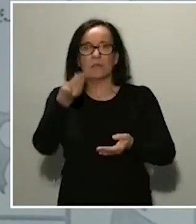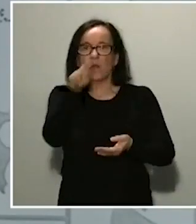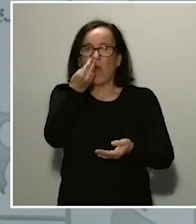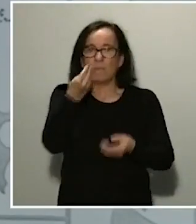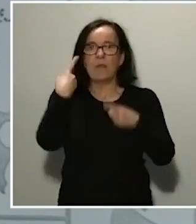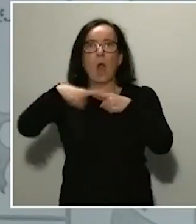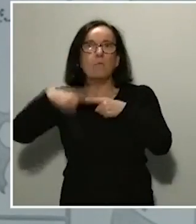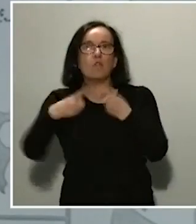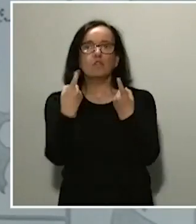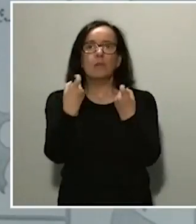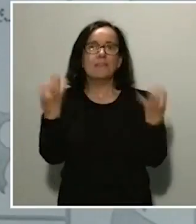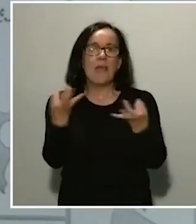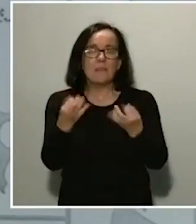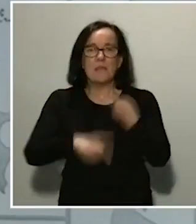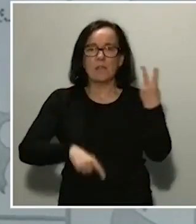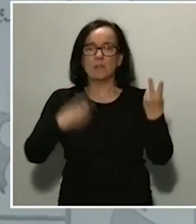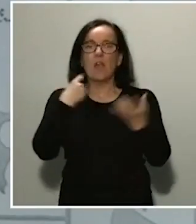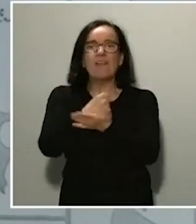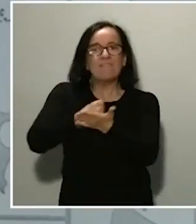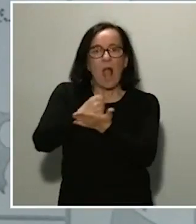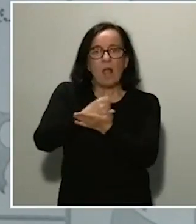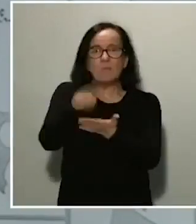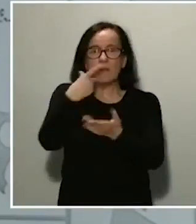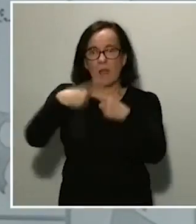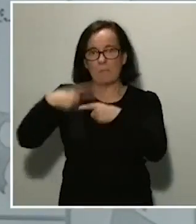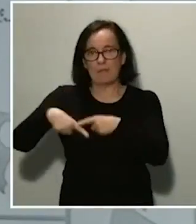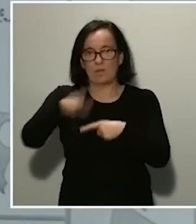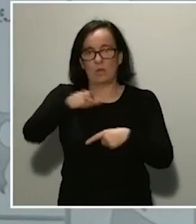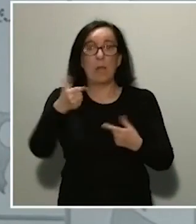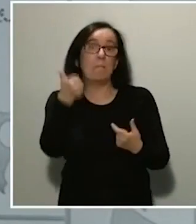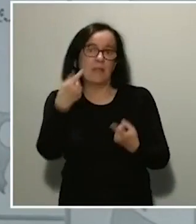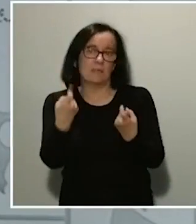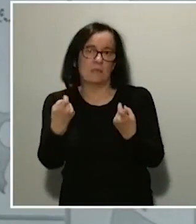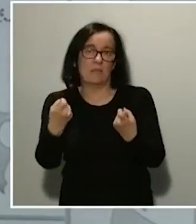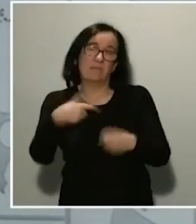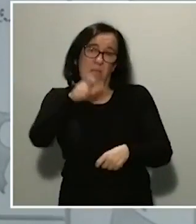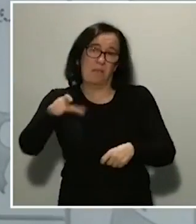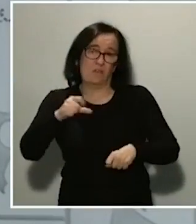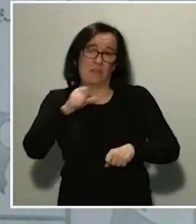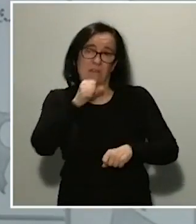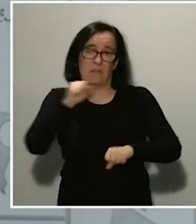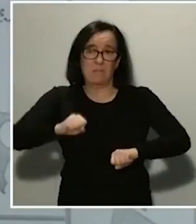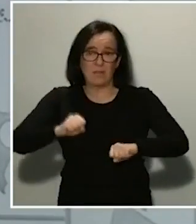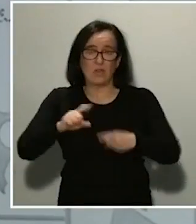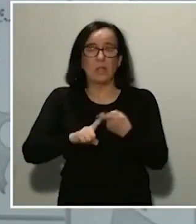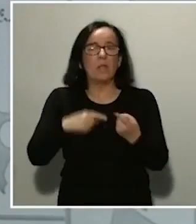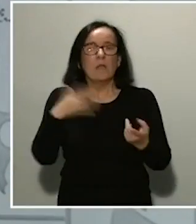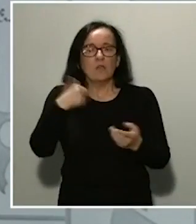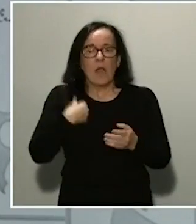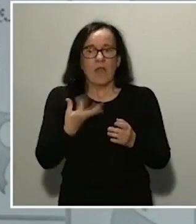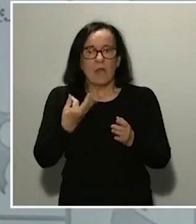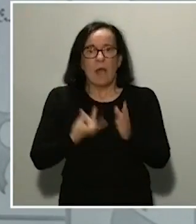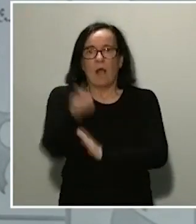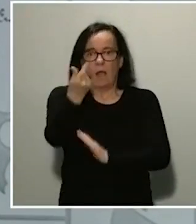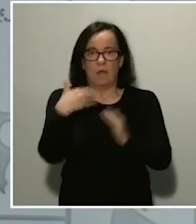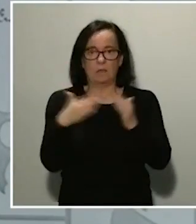necesidad y productos farmacéuticos a las personas que más lo necesitan, que son las personas mayores, de manera que no tengan que salir de su domicilio